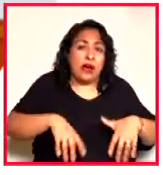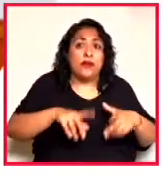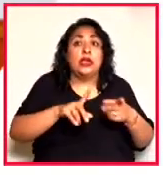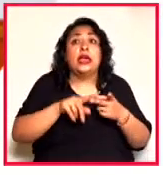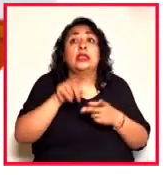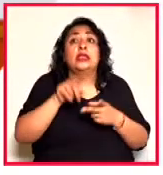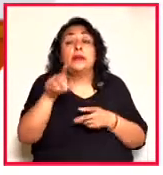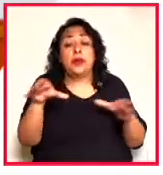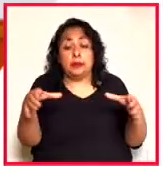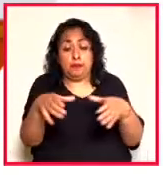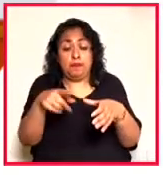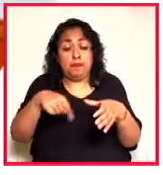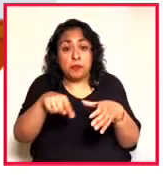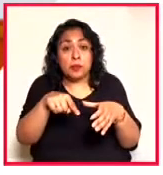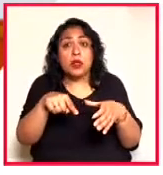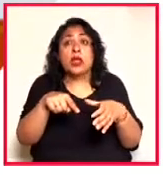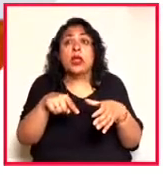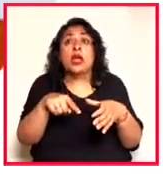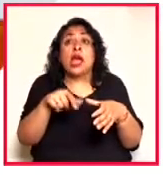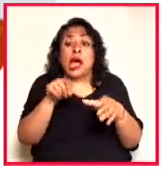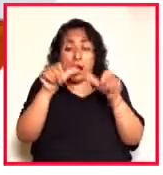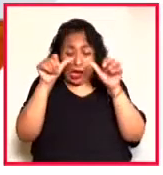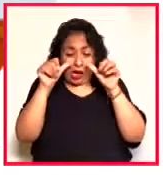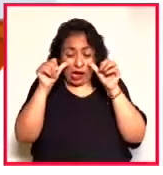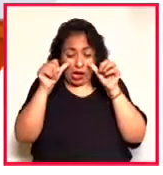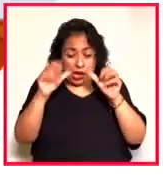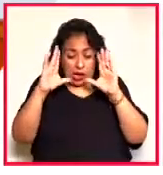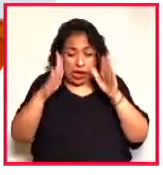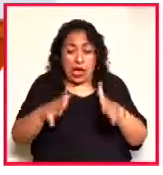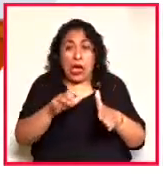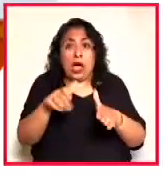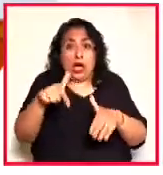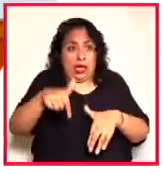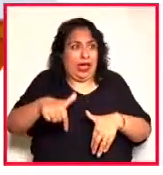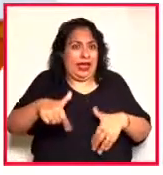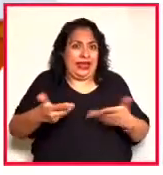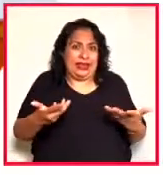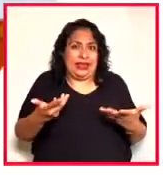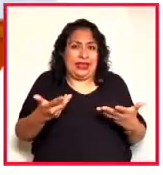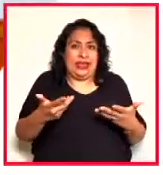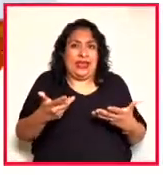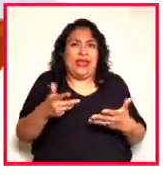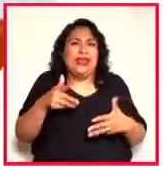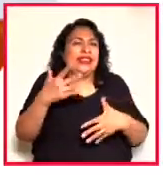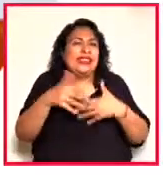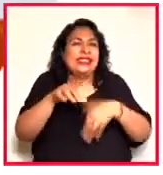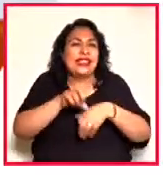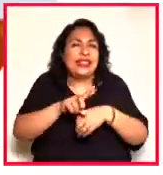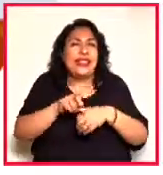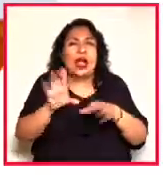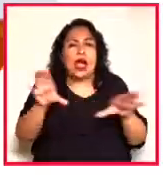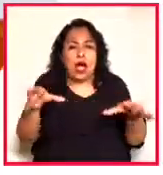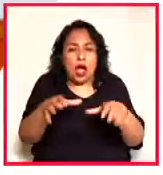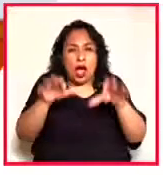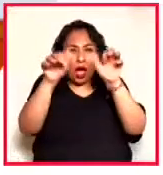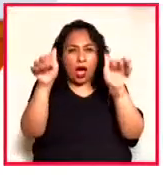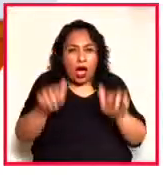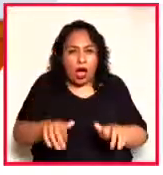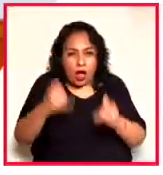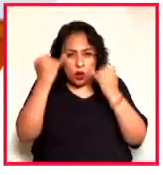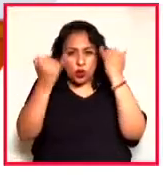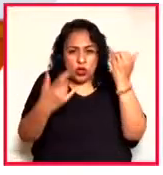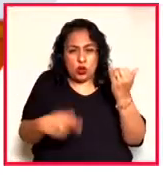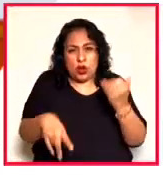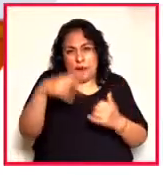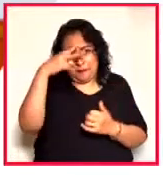una parte del instituto dedicada justamente a lo que hacemos aquí cada 15 días, que es a la comunidad artística y creadora de los mexicanos